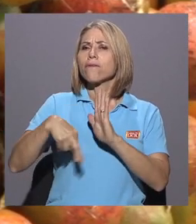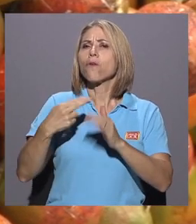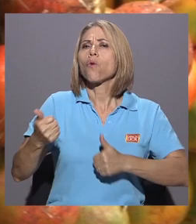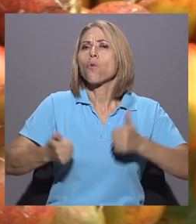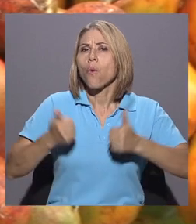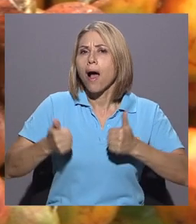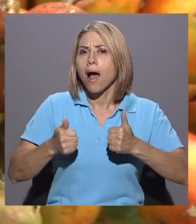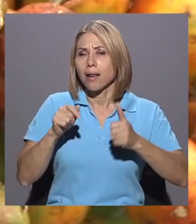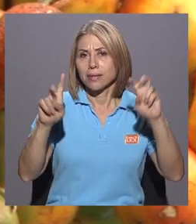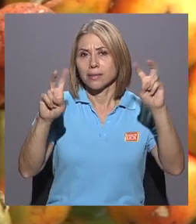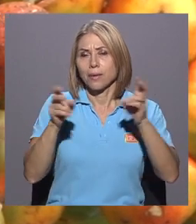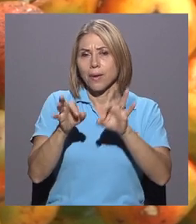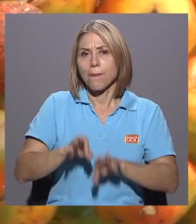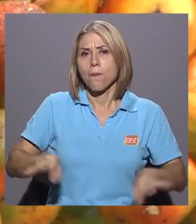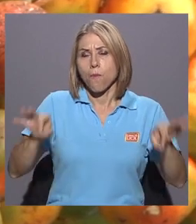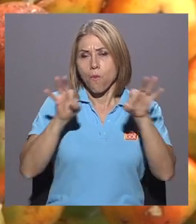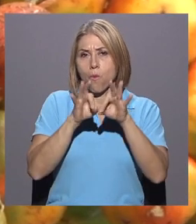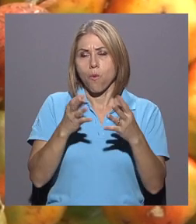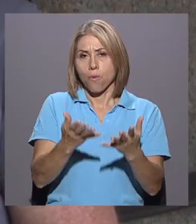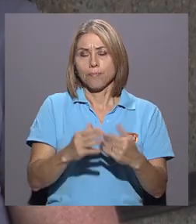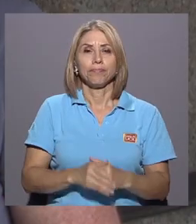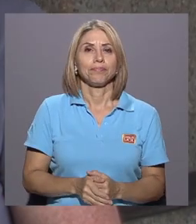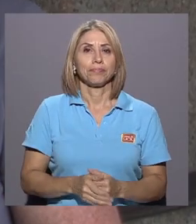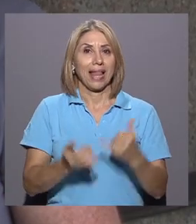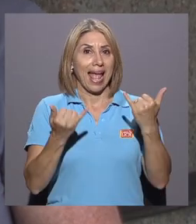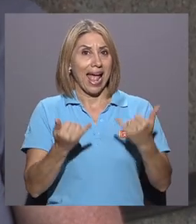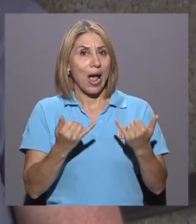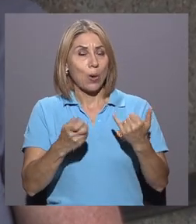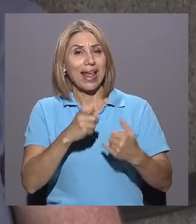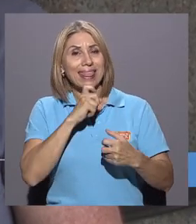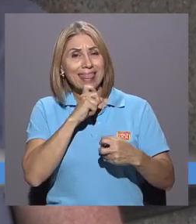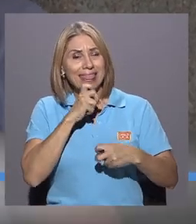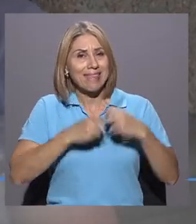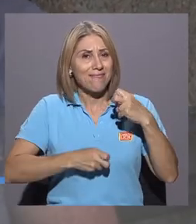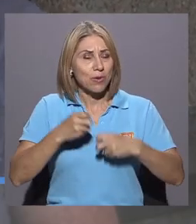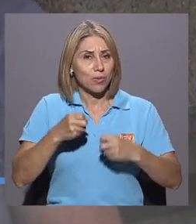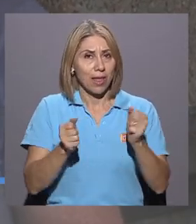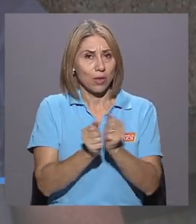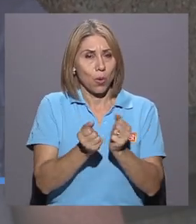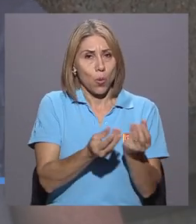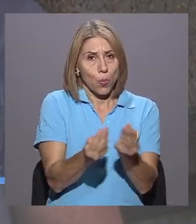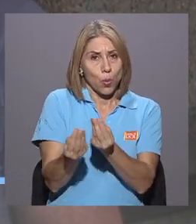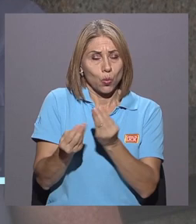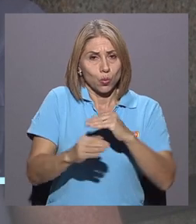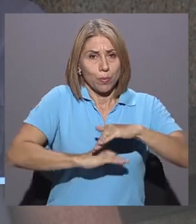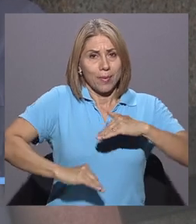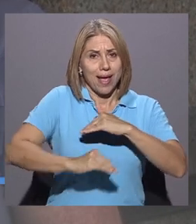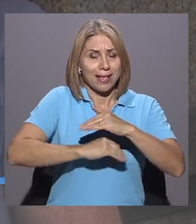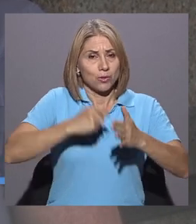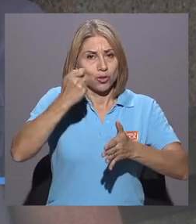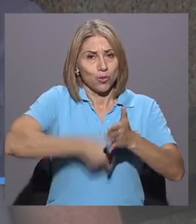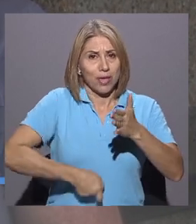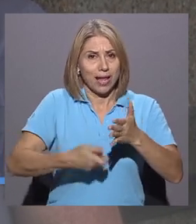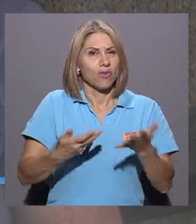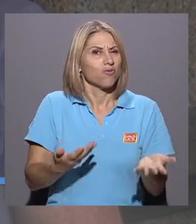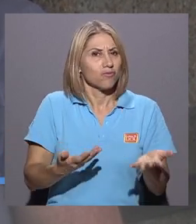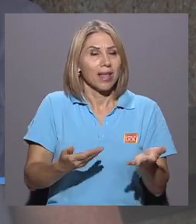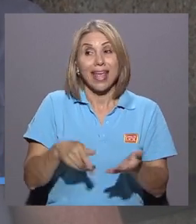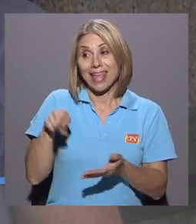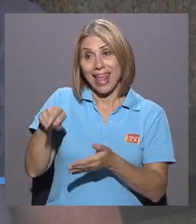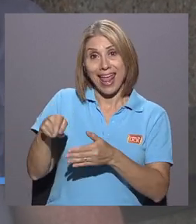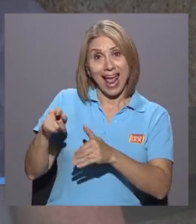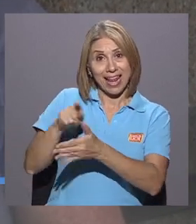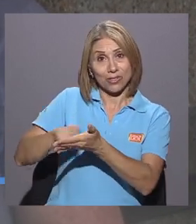de importancia para el país? La dificultad que ha habido con esta canasta básica tributaria es que la escuela de nutrición no fue